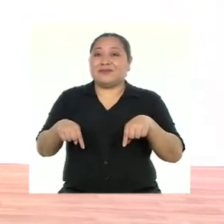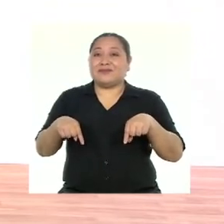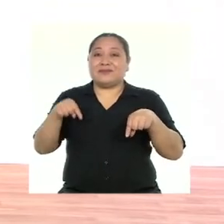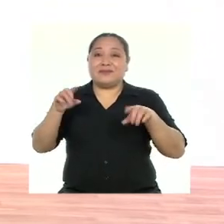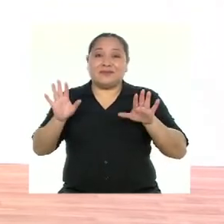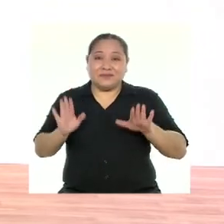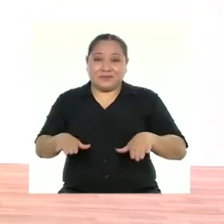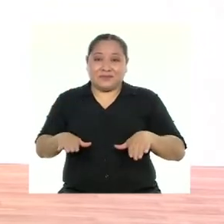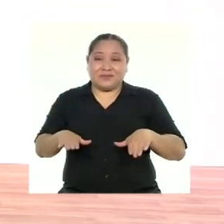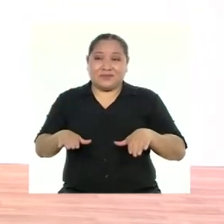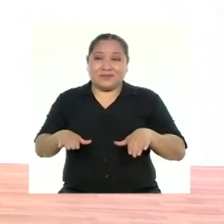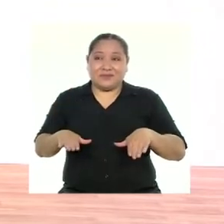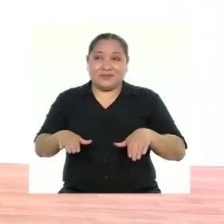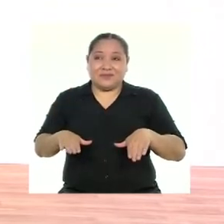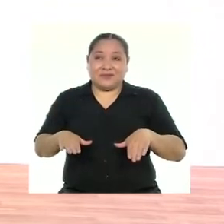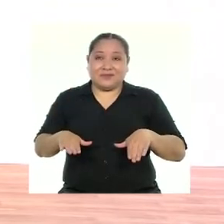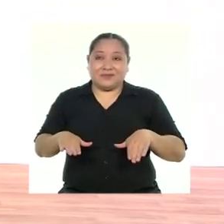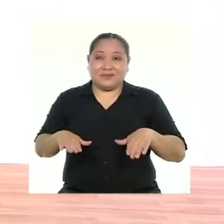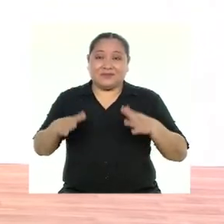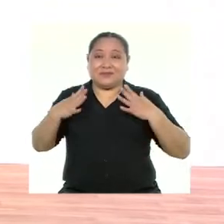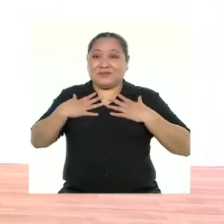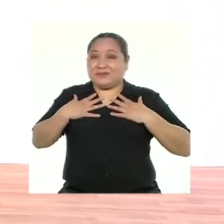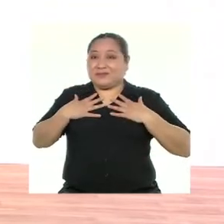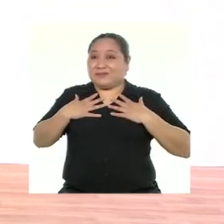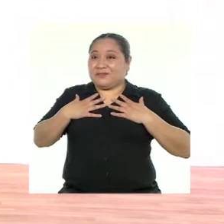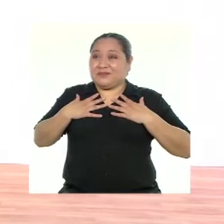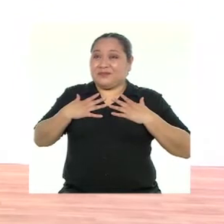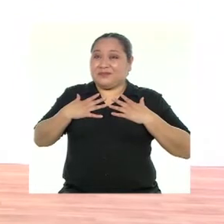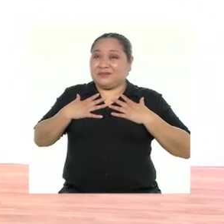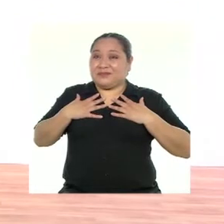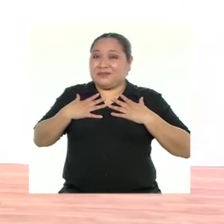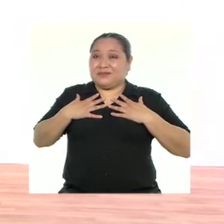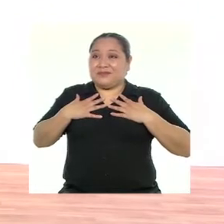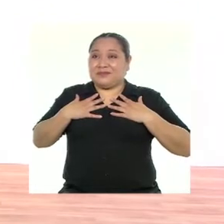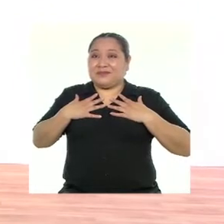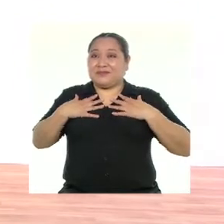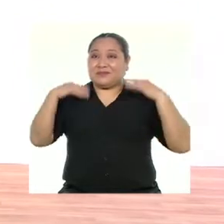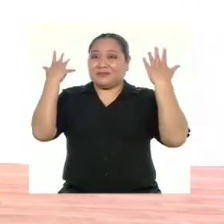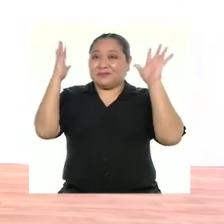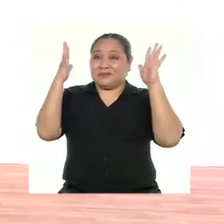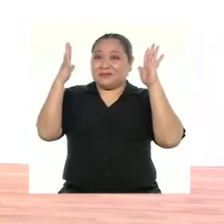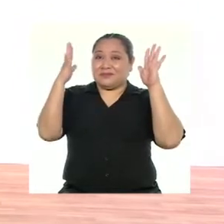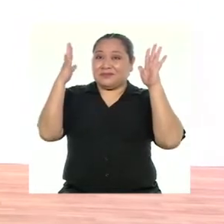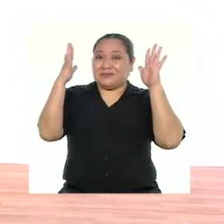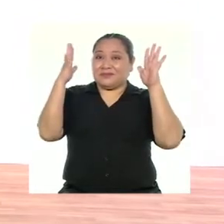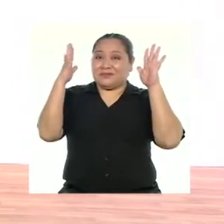Piernas. Pecho. Palmas.